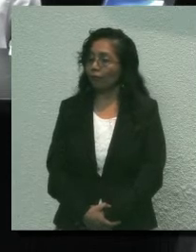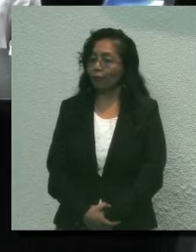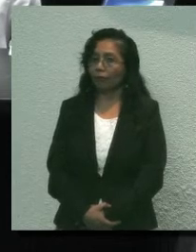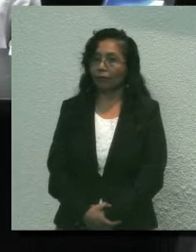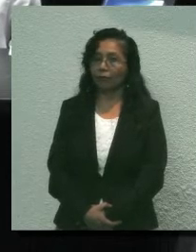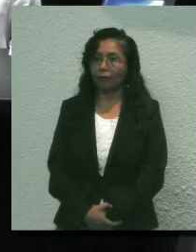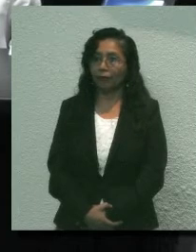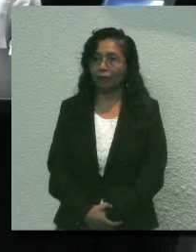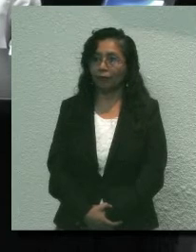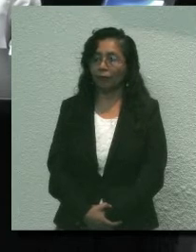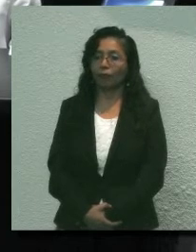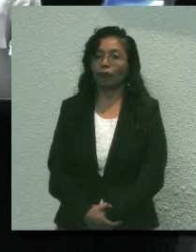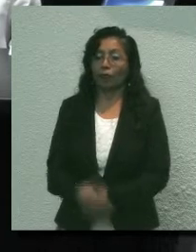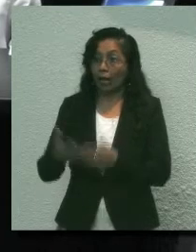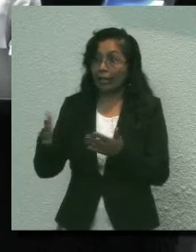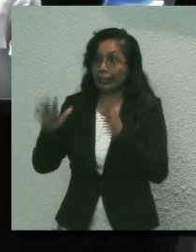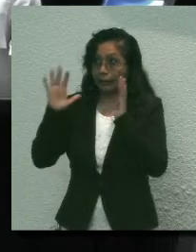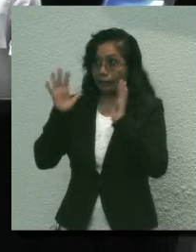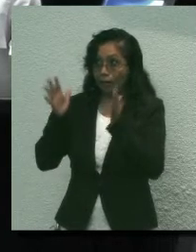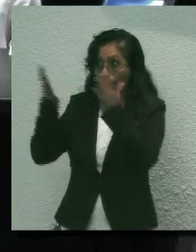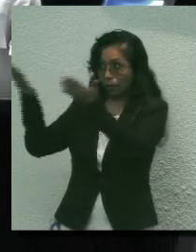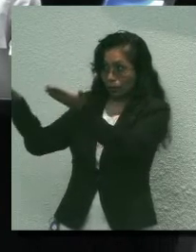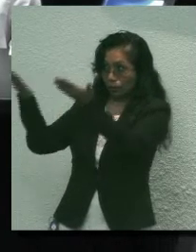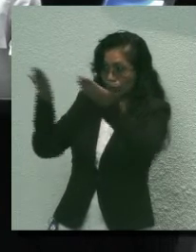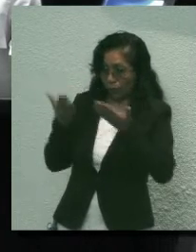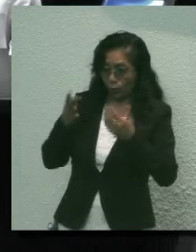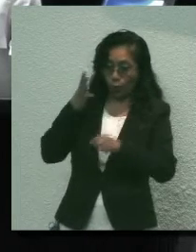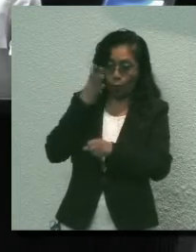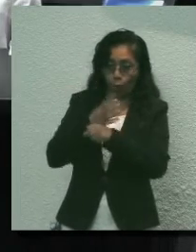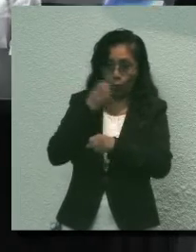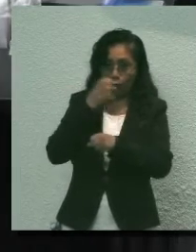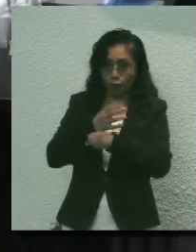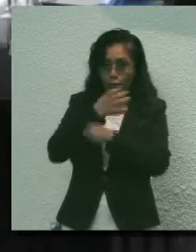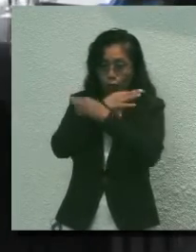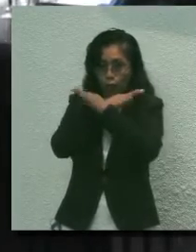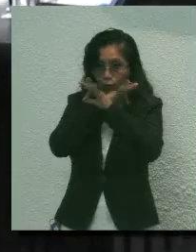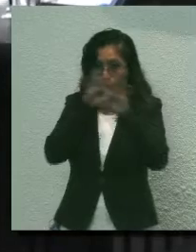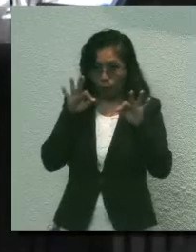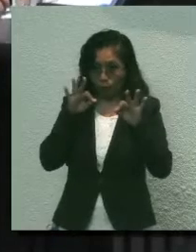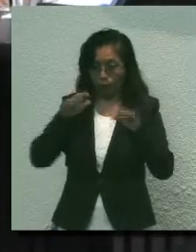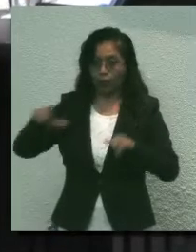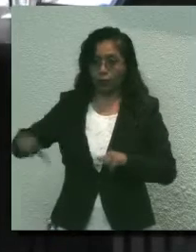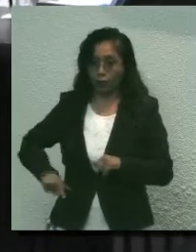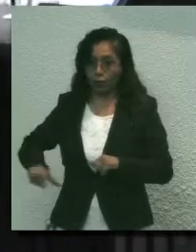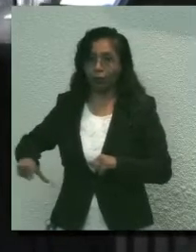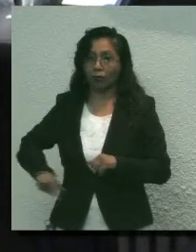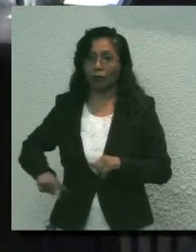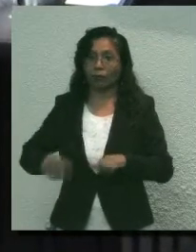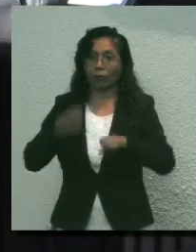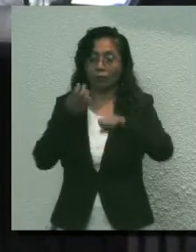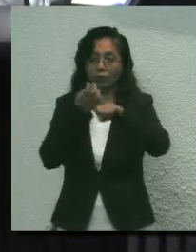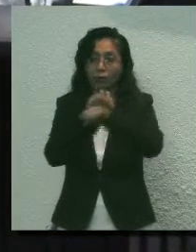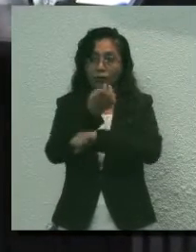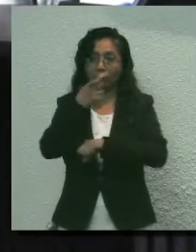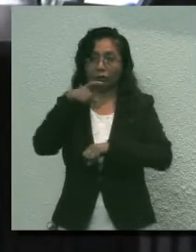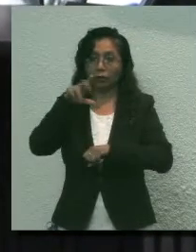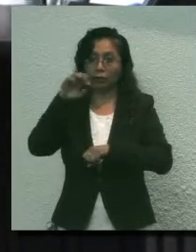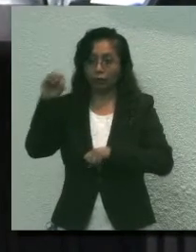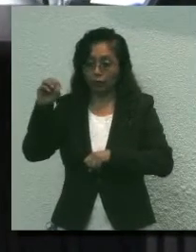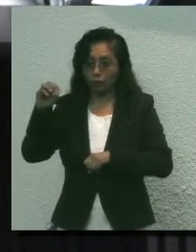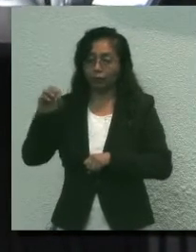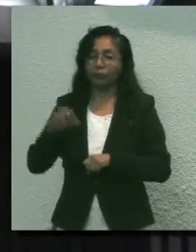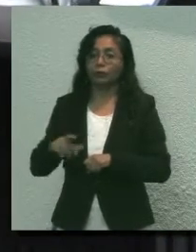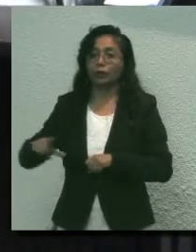He recibido el cuarto informe del estado que guarda la administración pública estatal en manos de su